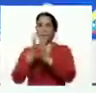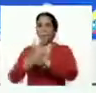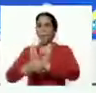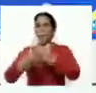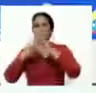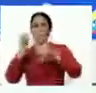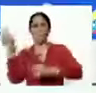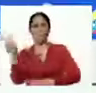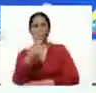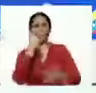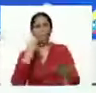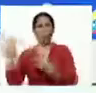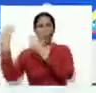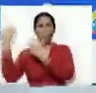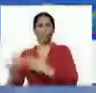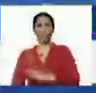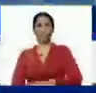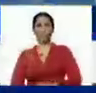Venezuela. Adelante.